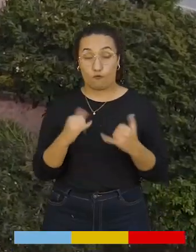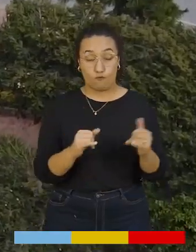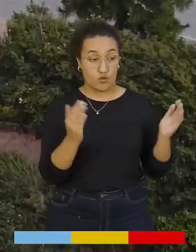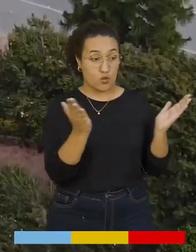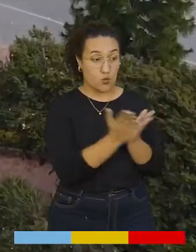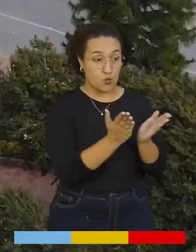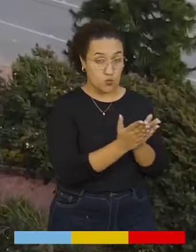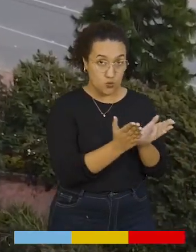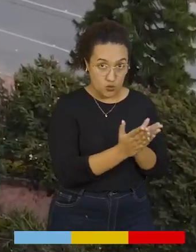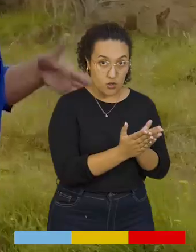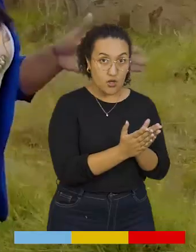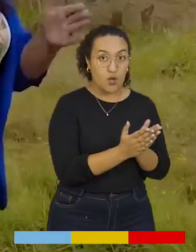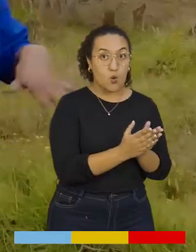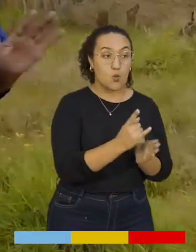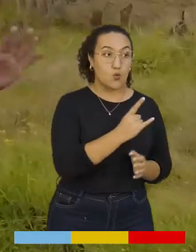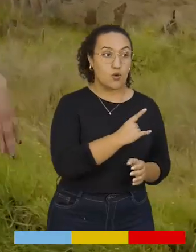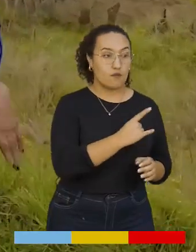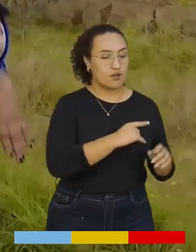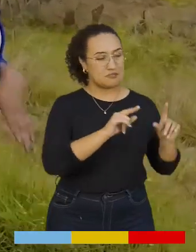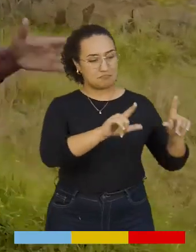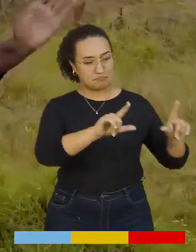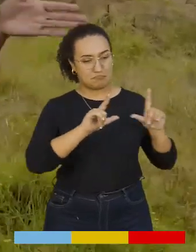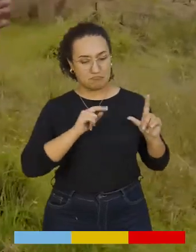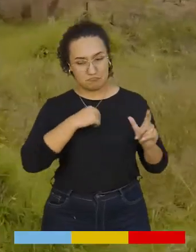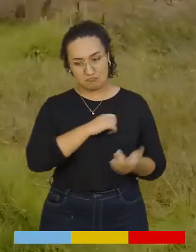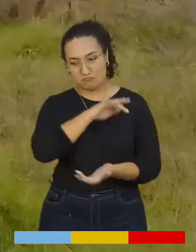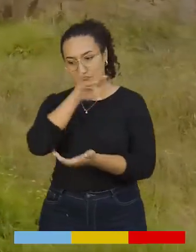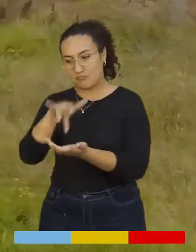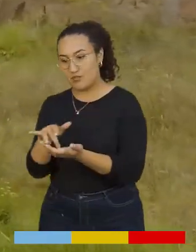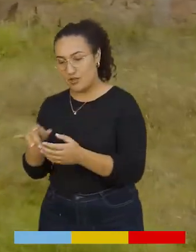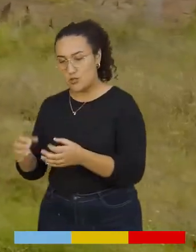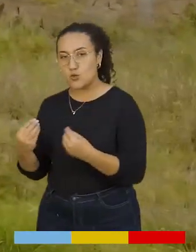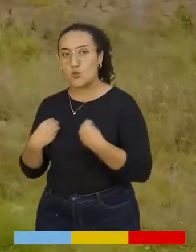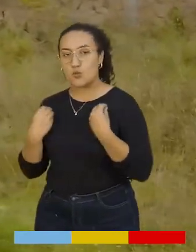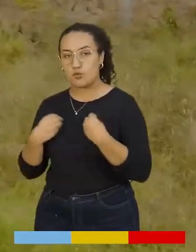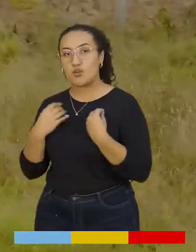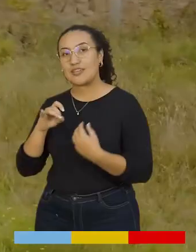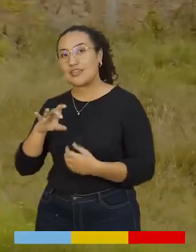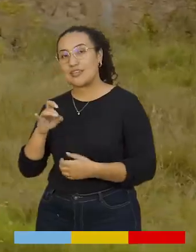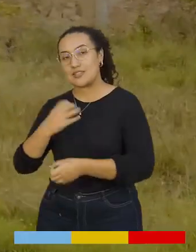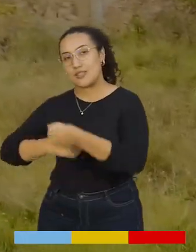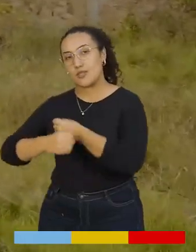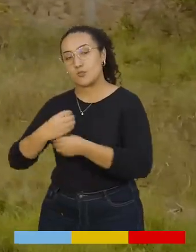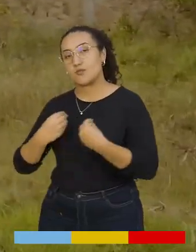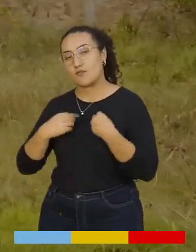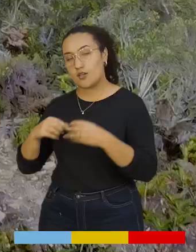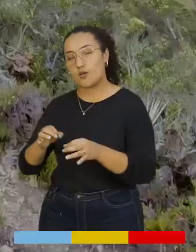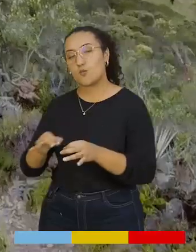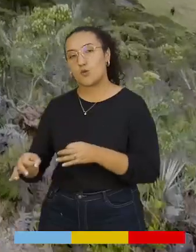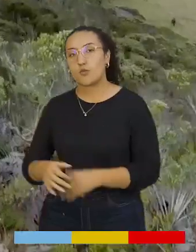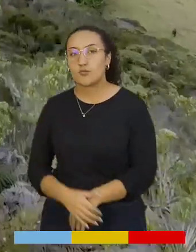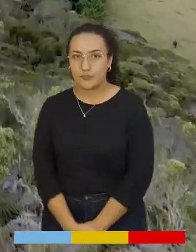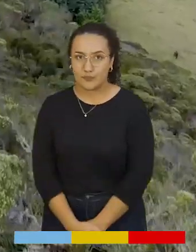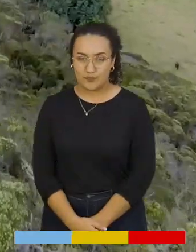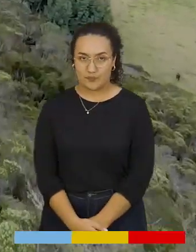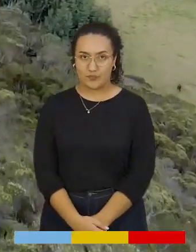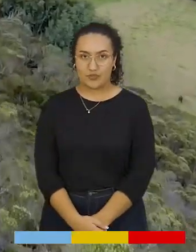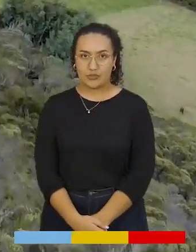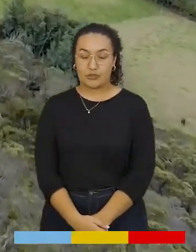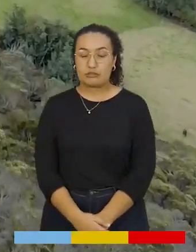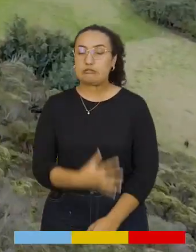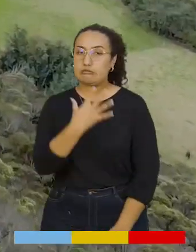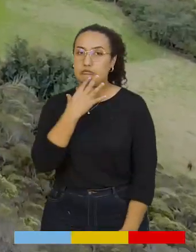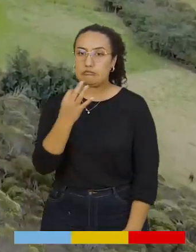sistema de estudios de universidad, regresé acá y llevo ya como tal 15 años viviendo acá en el municipio. Bastante